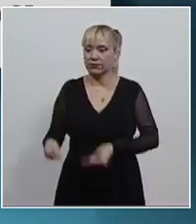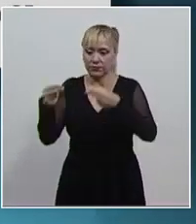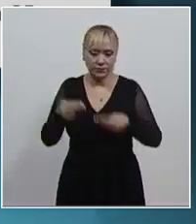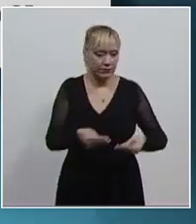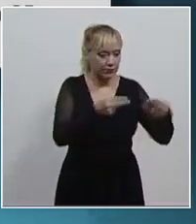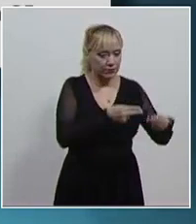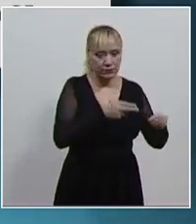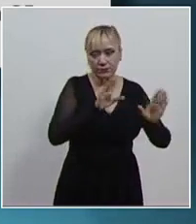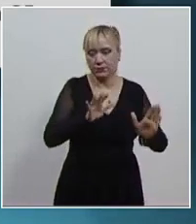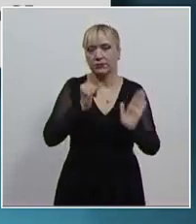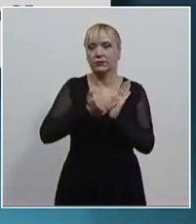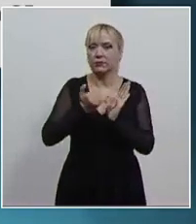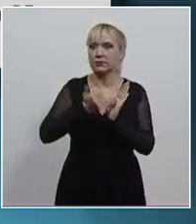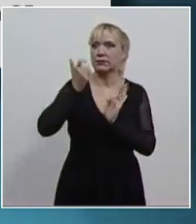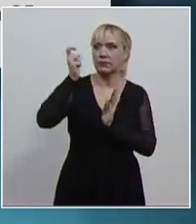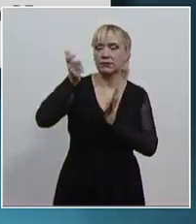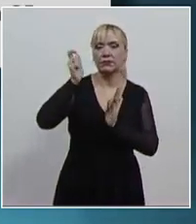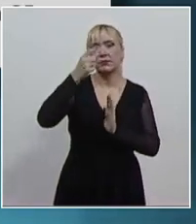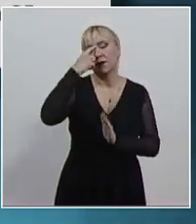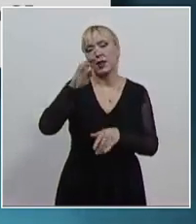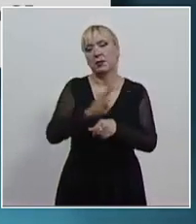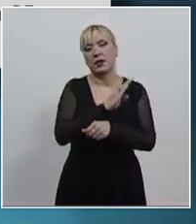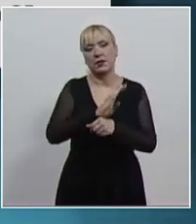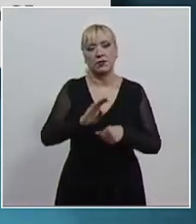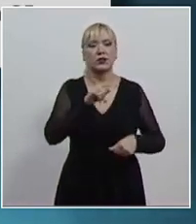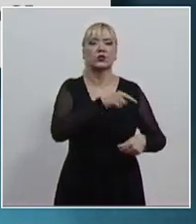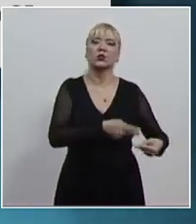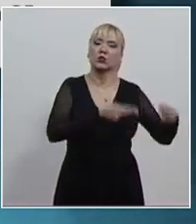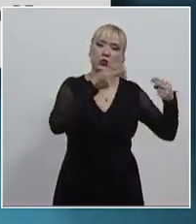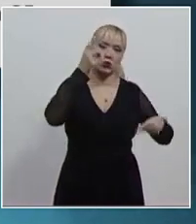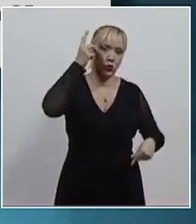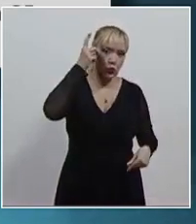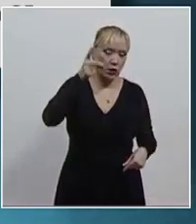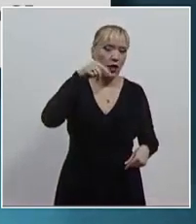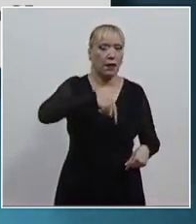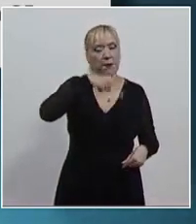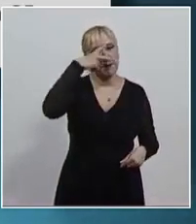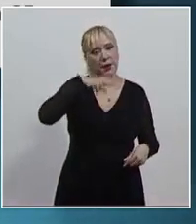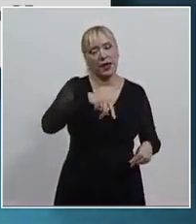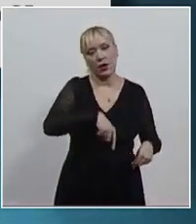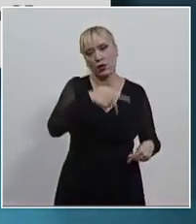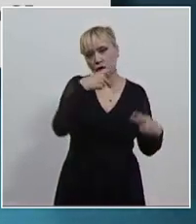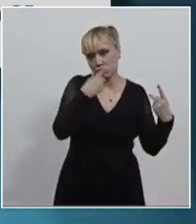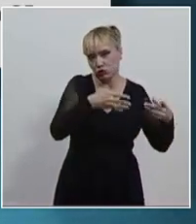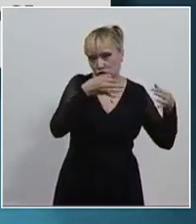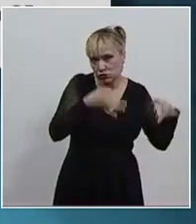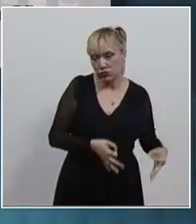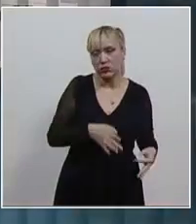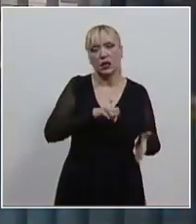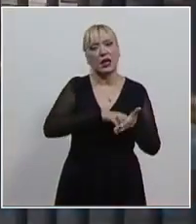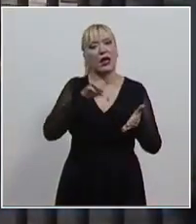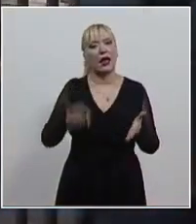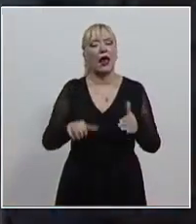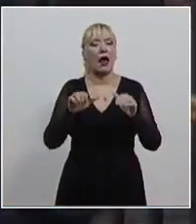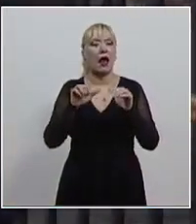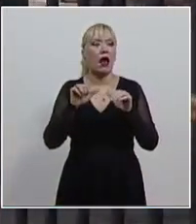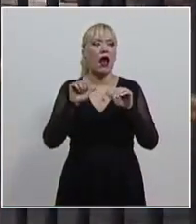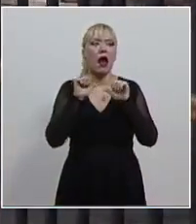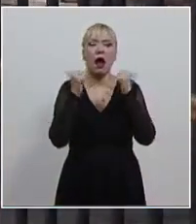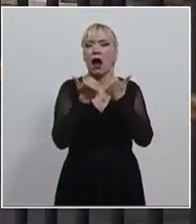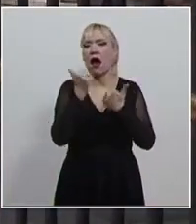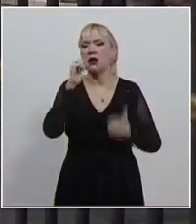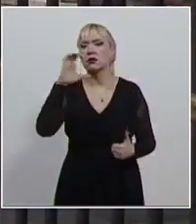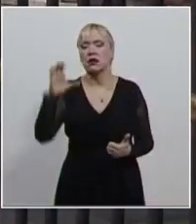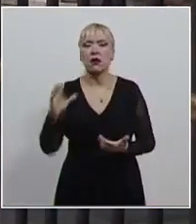régimen de tributación que beneficia a las personas morales residentes en México, entre ellas las sociedades civiles, cuyos ingresos